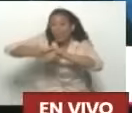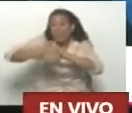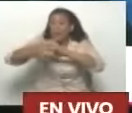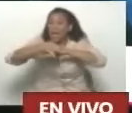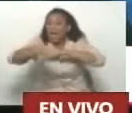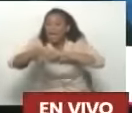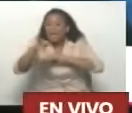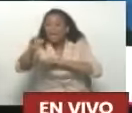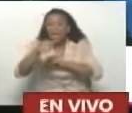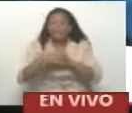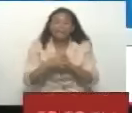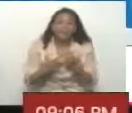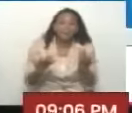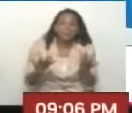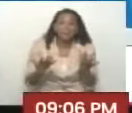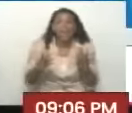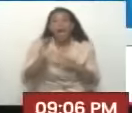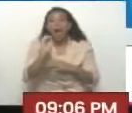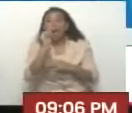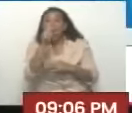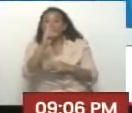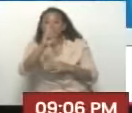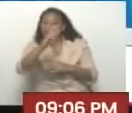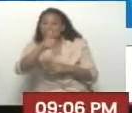a la horchila.